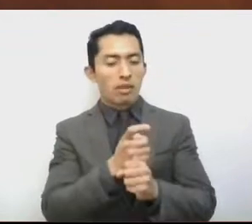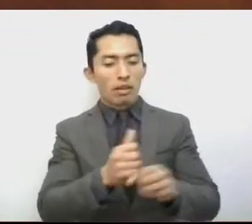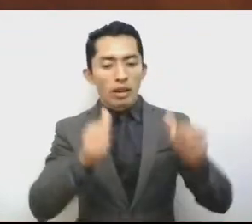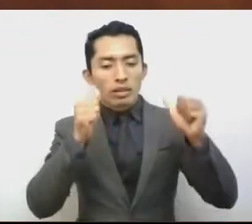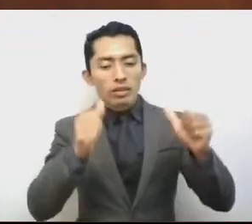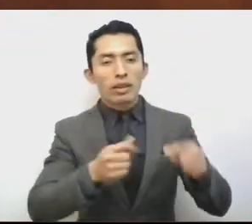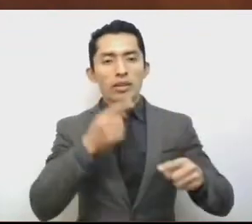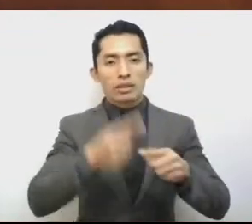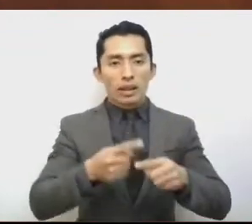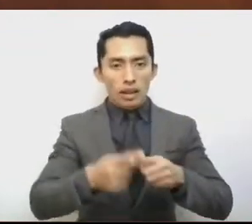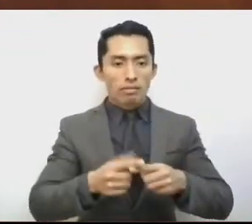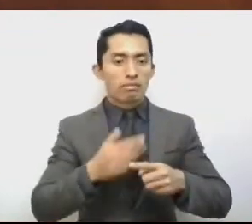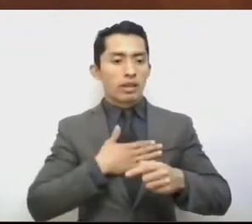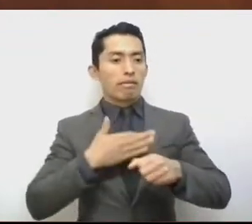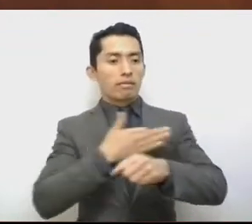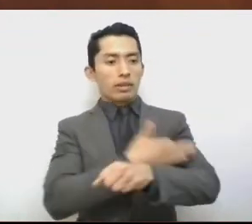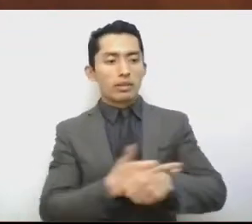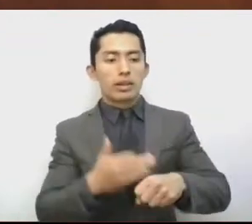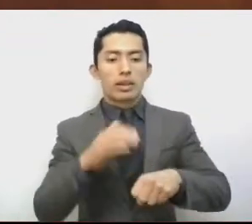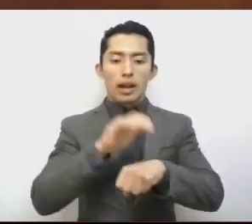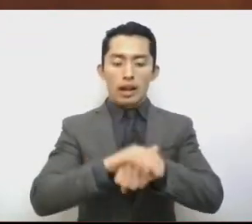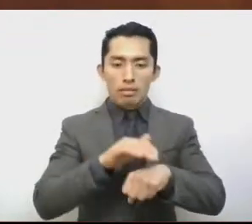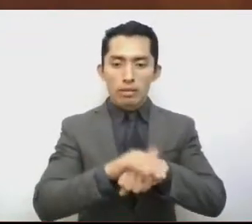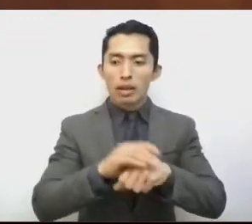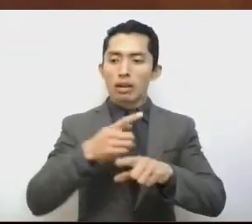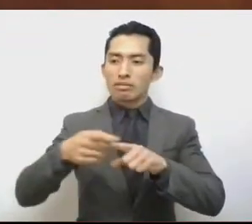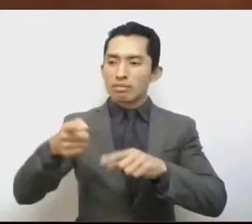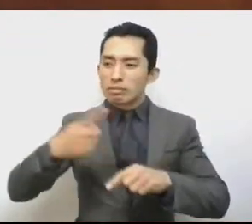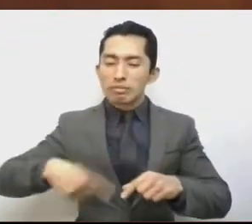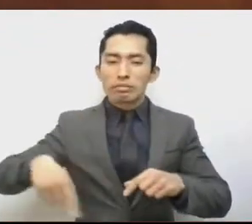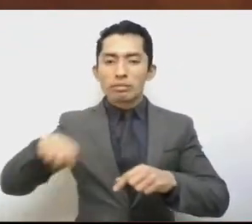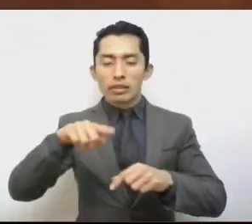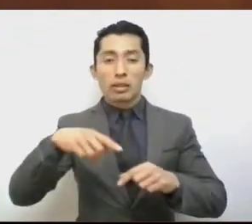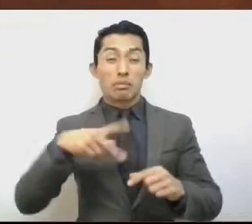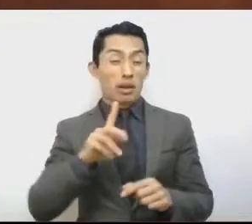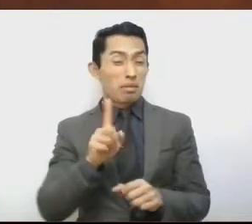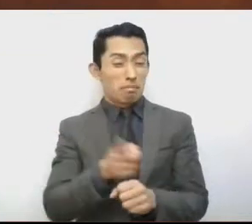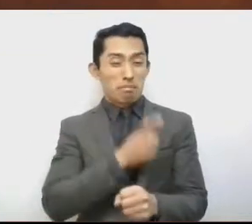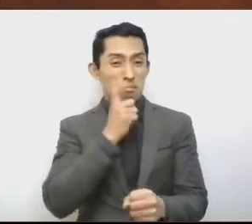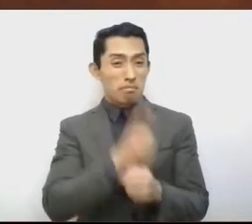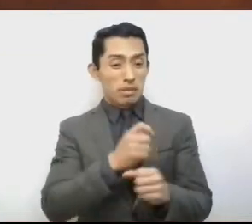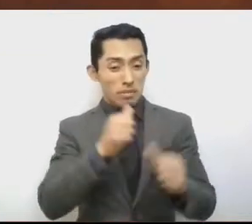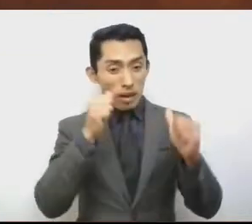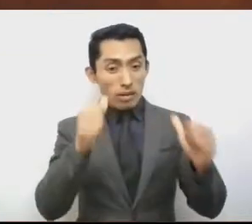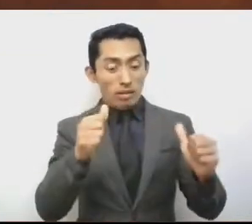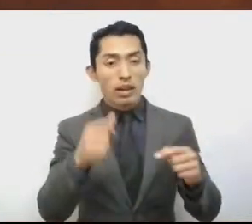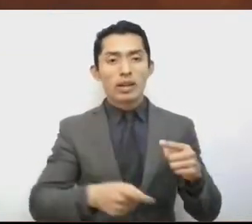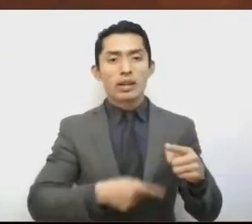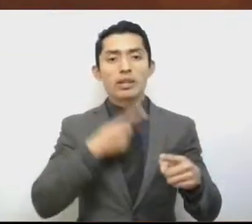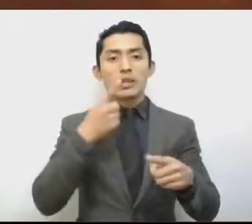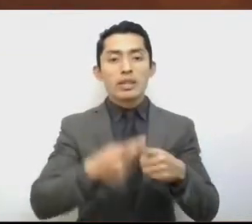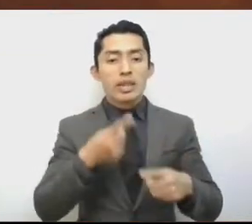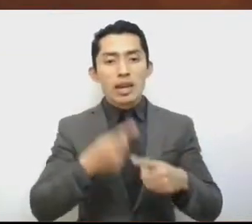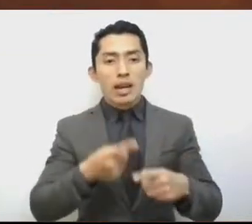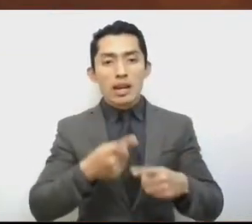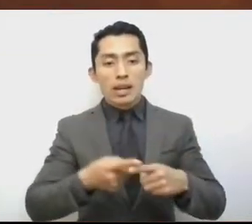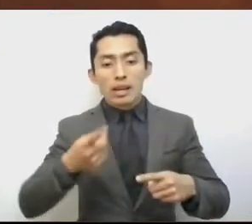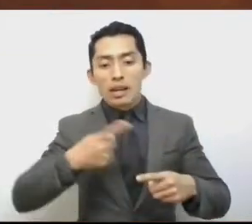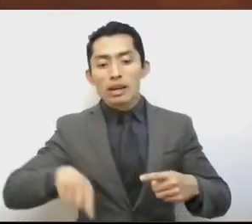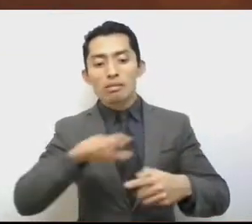queridos. Pero principalmente hay que ser solidarios